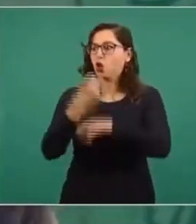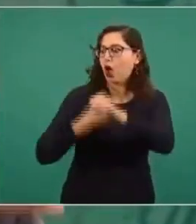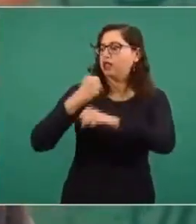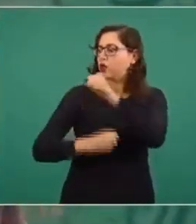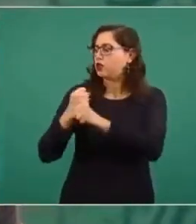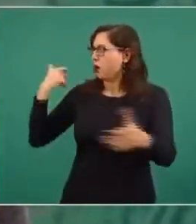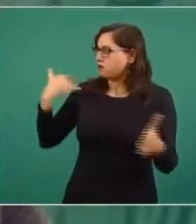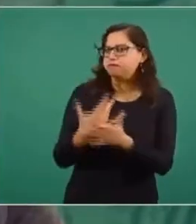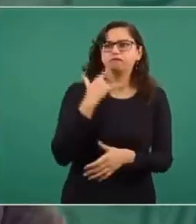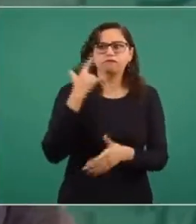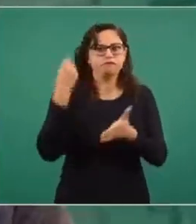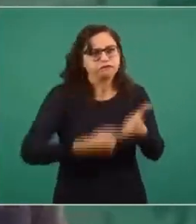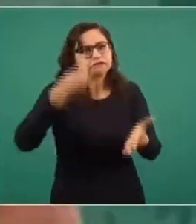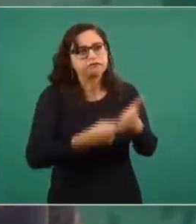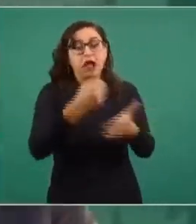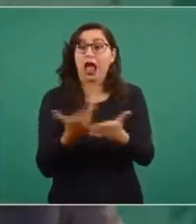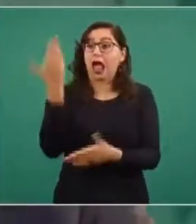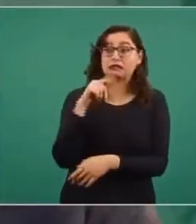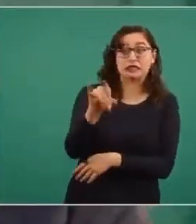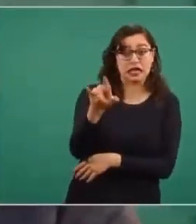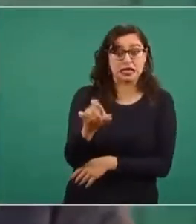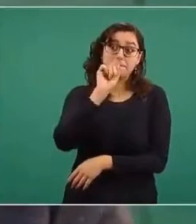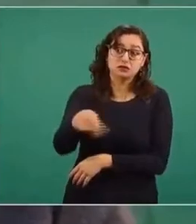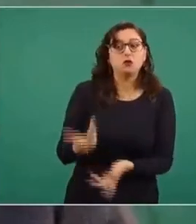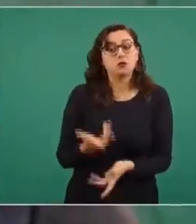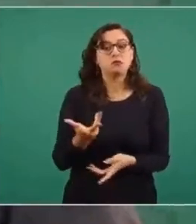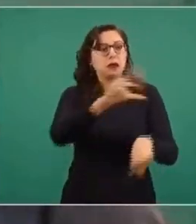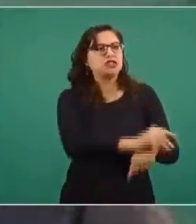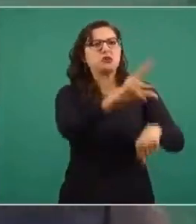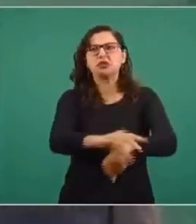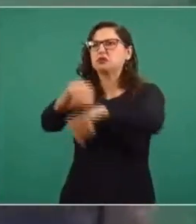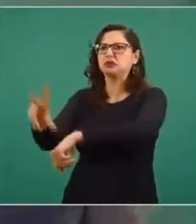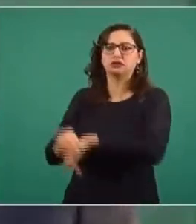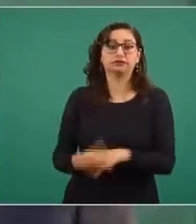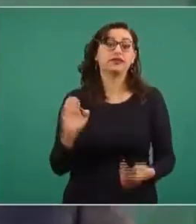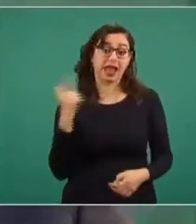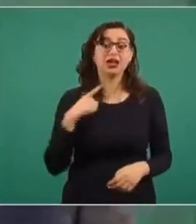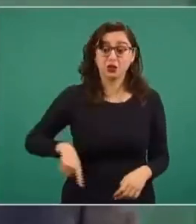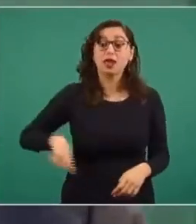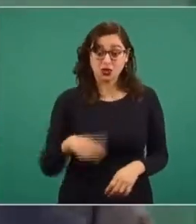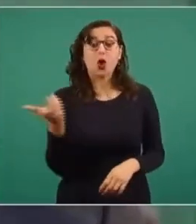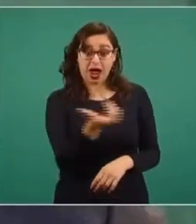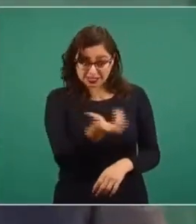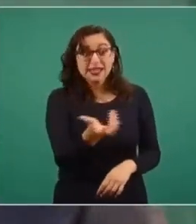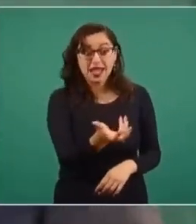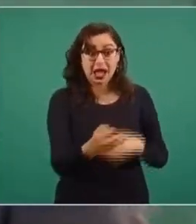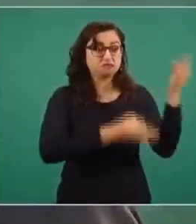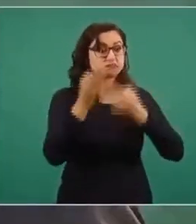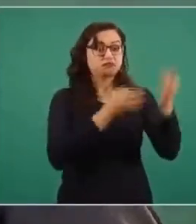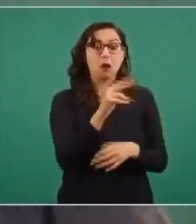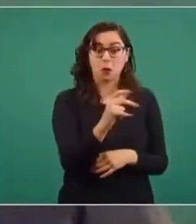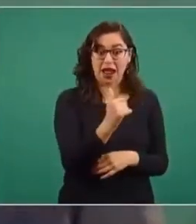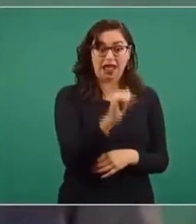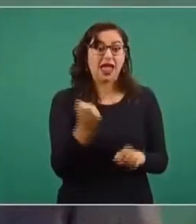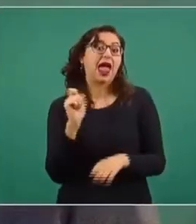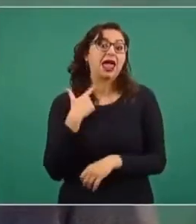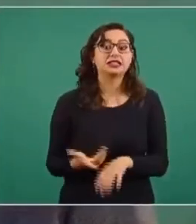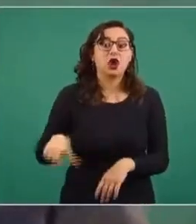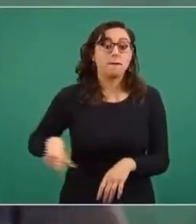que no vio el director de DINE. Lo se hacía de la vista gorda que hacían los gobiernos anteriores, hasta el pasado gobierno.